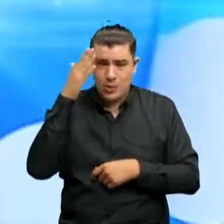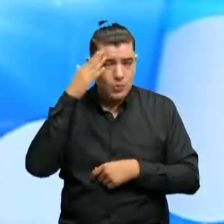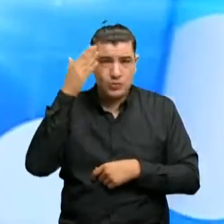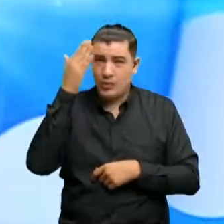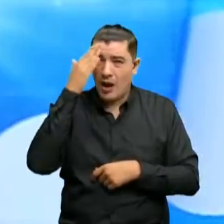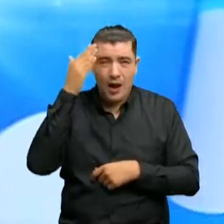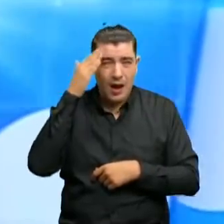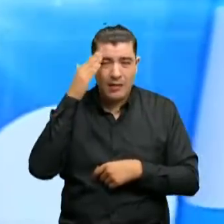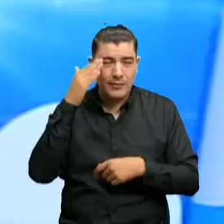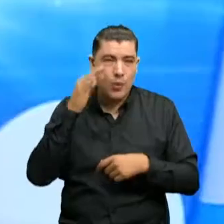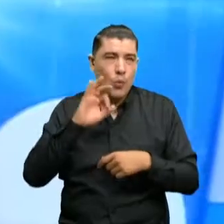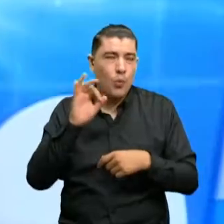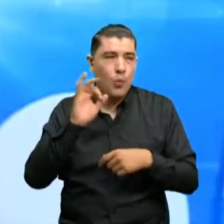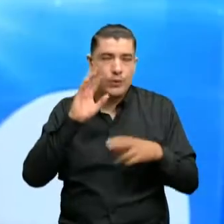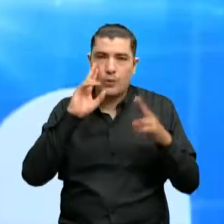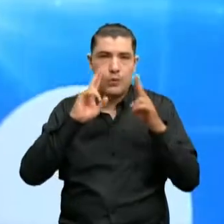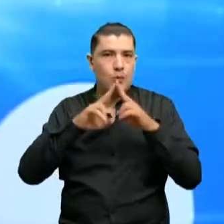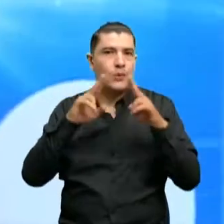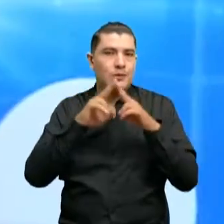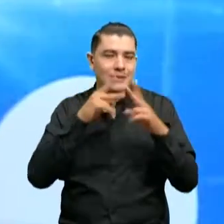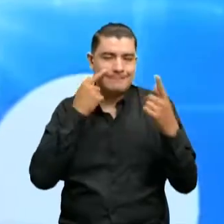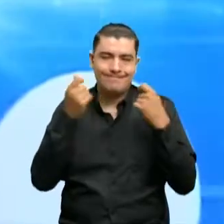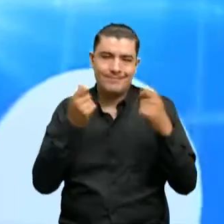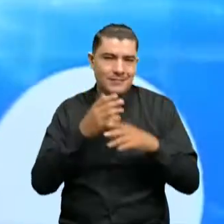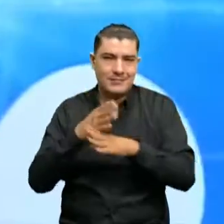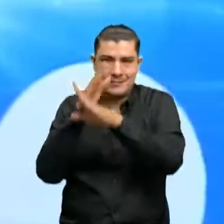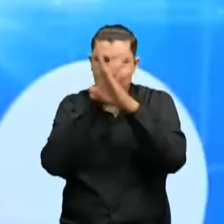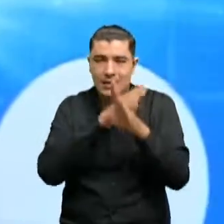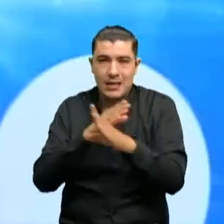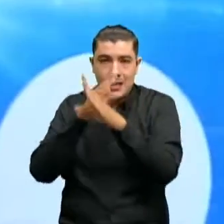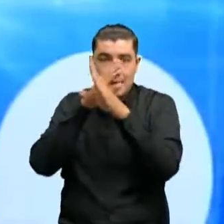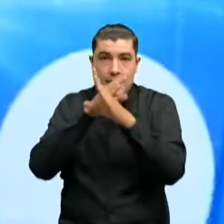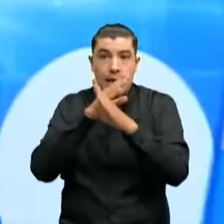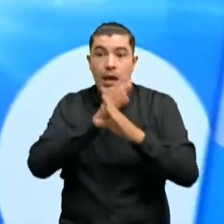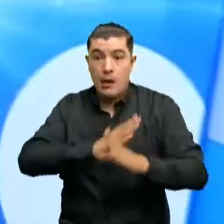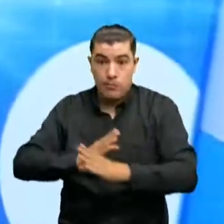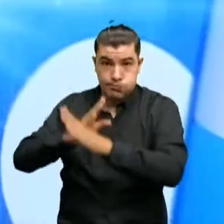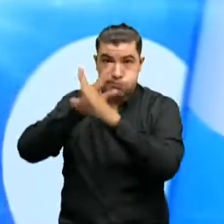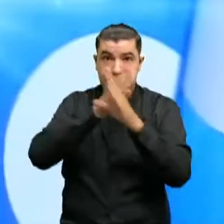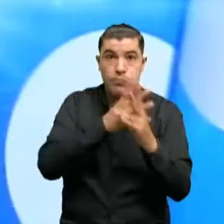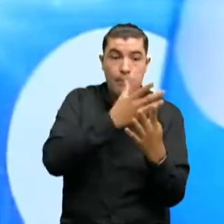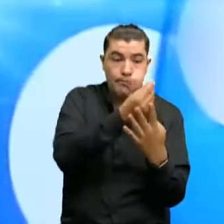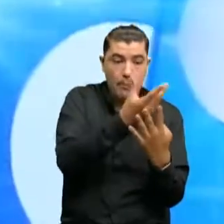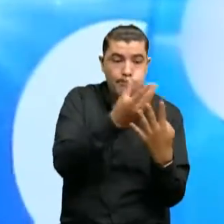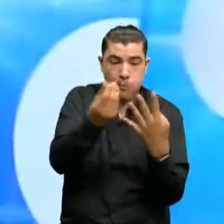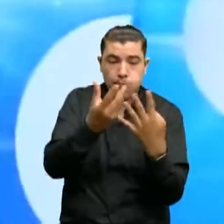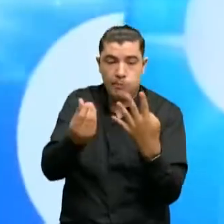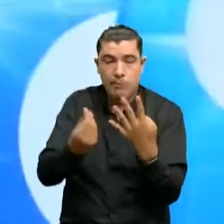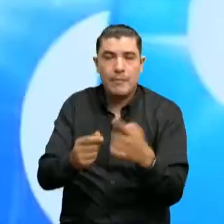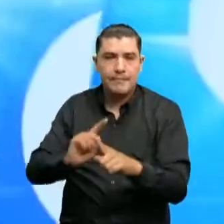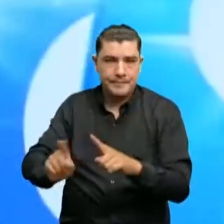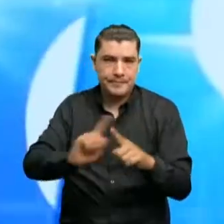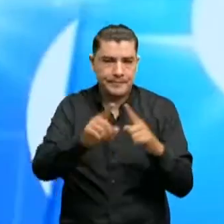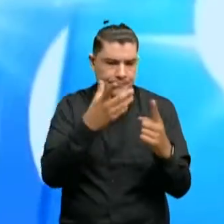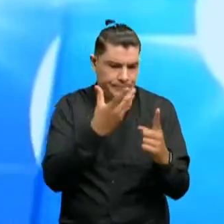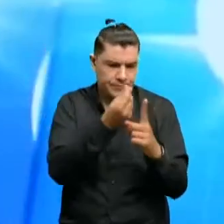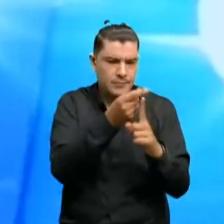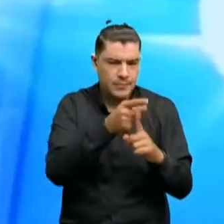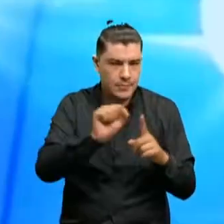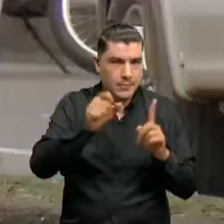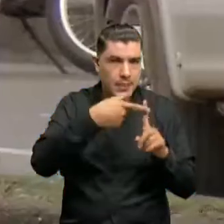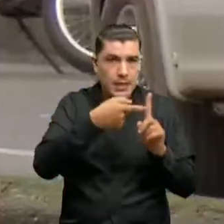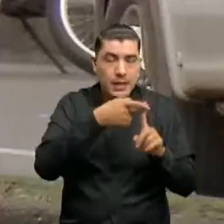técnicamente de los manejos del tema de seguridad. La seguridad tiene varios ámbitos diferentes. Uno, desde el punto de vista